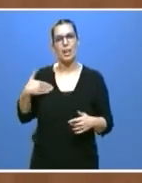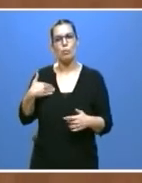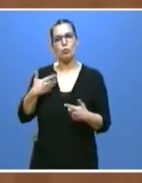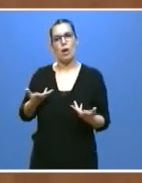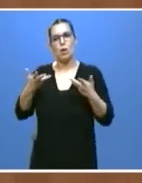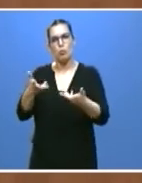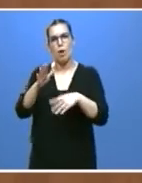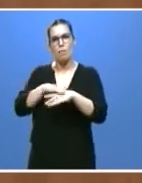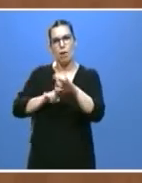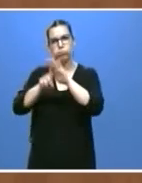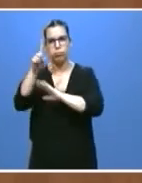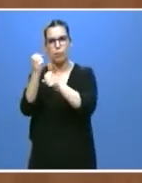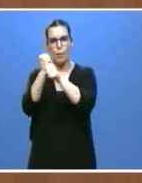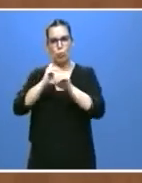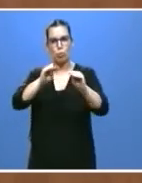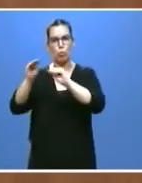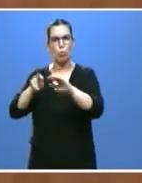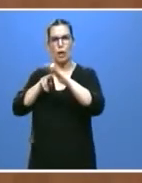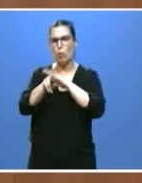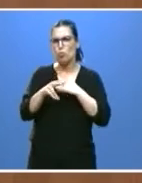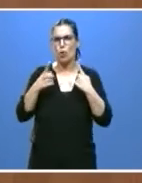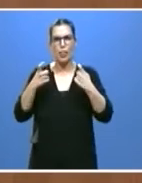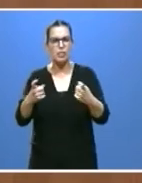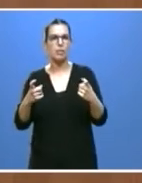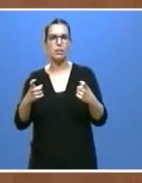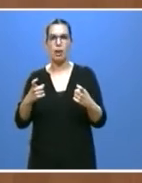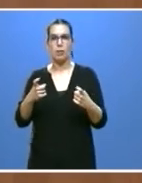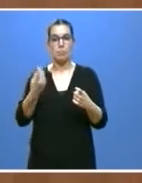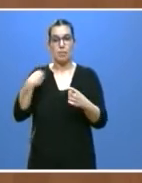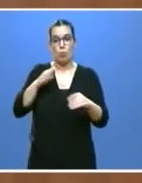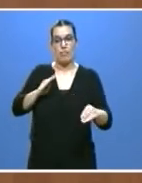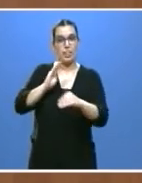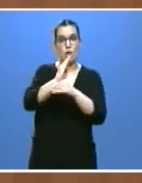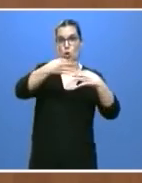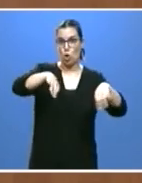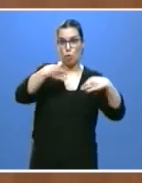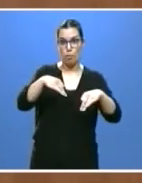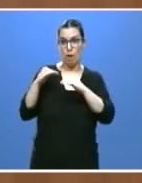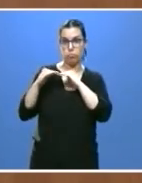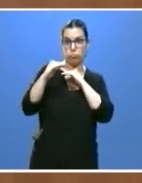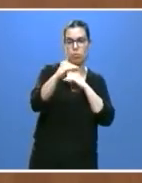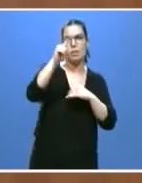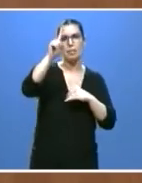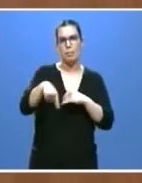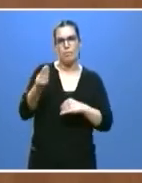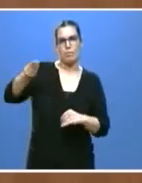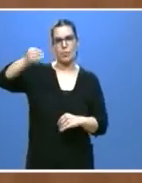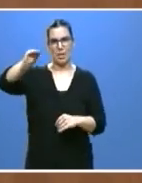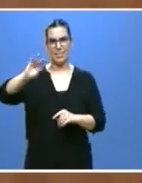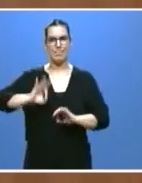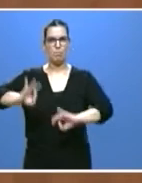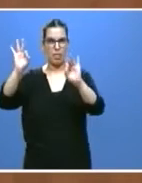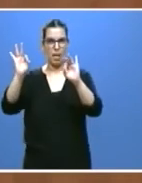con los recursos necesarios tanto a través de la financiación ordinaria como de la financiación extraordinaria